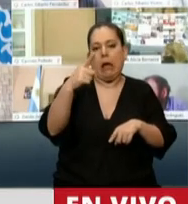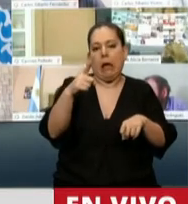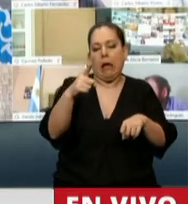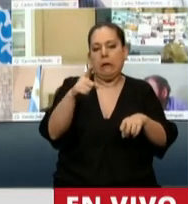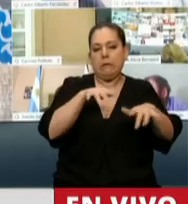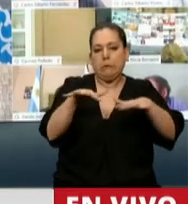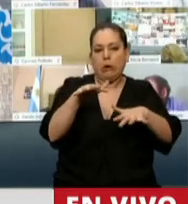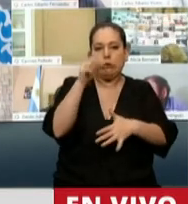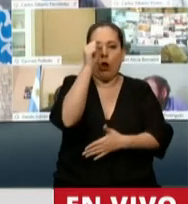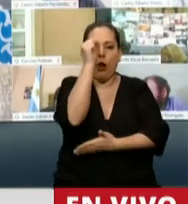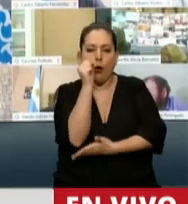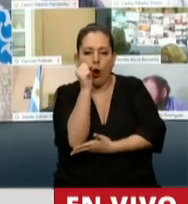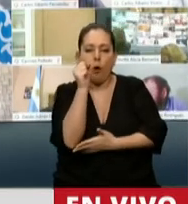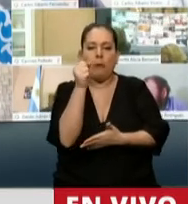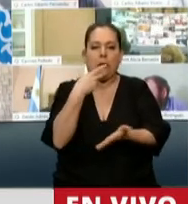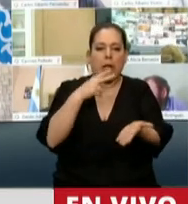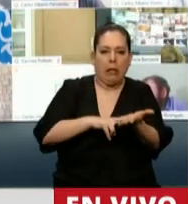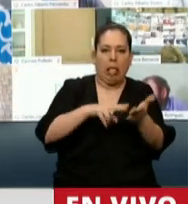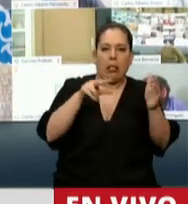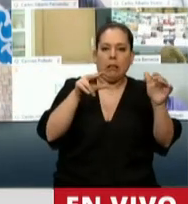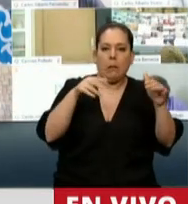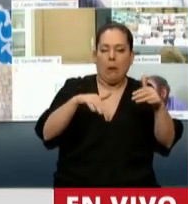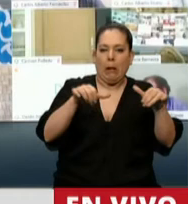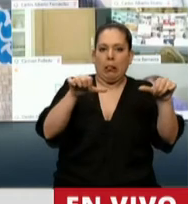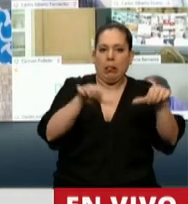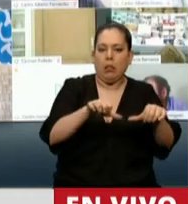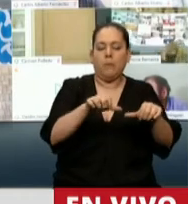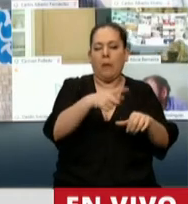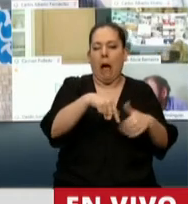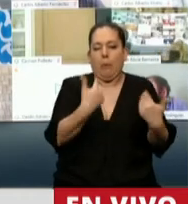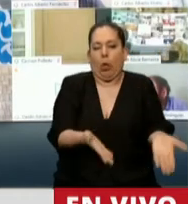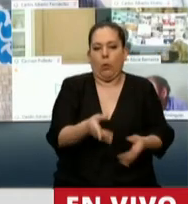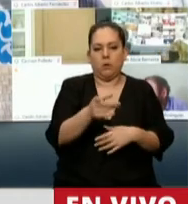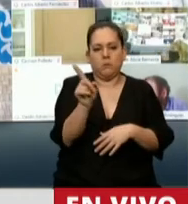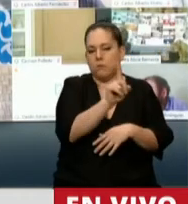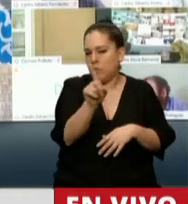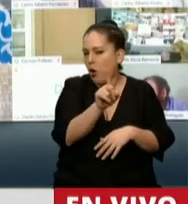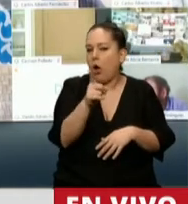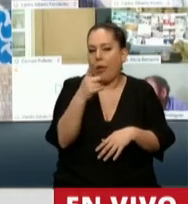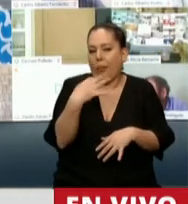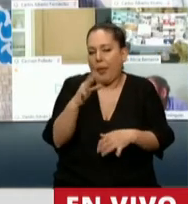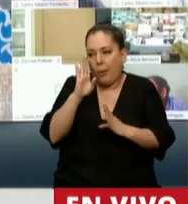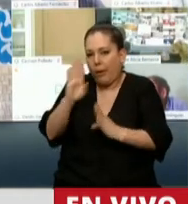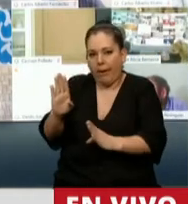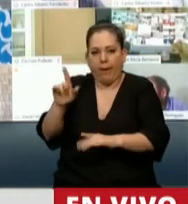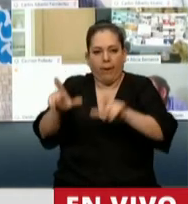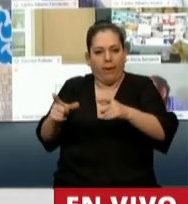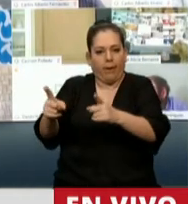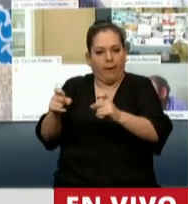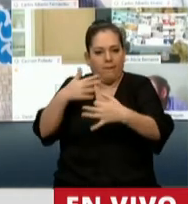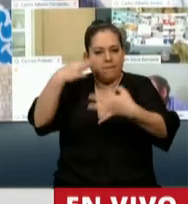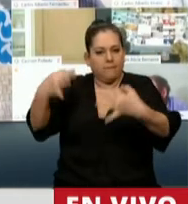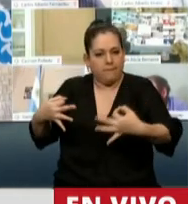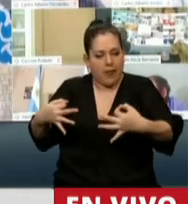y tributaria, pero sobre todo con la mayor gravedad institucional. En el artículo 84